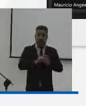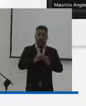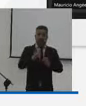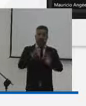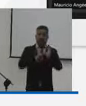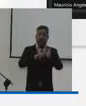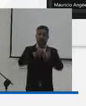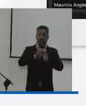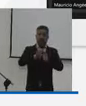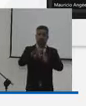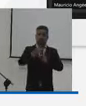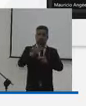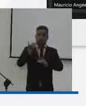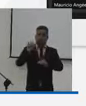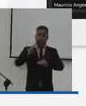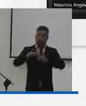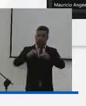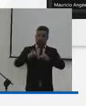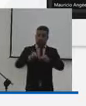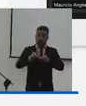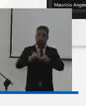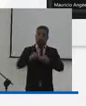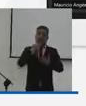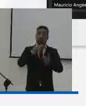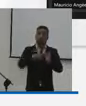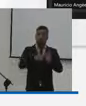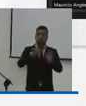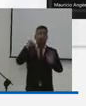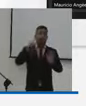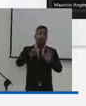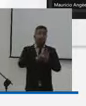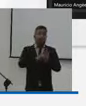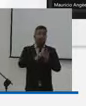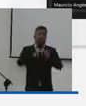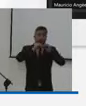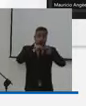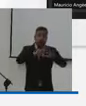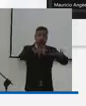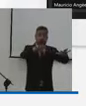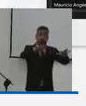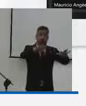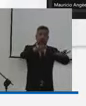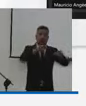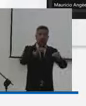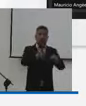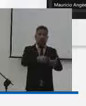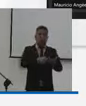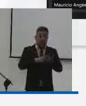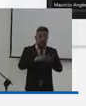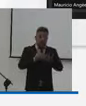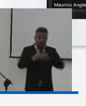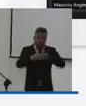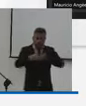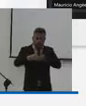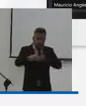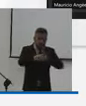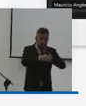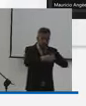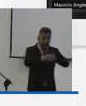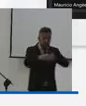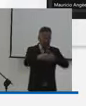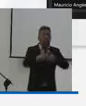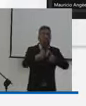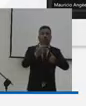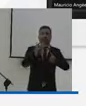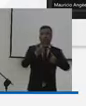en 1995 primero agradecer esa ley que en el momento que salió nos dio luces y nos dio una orientación y